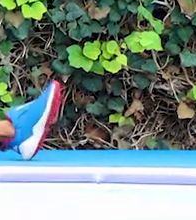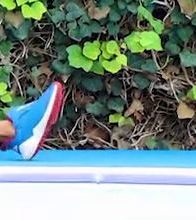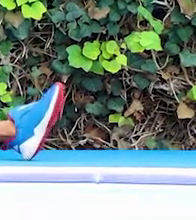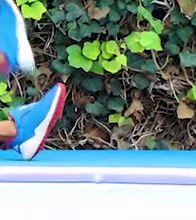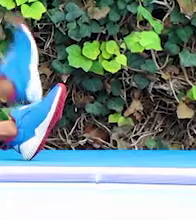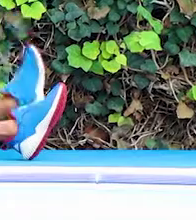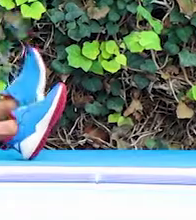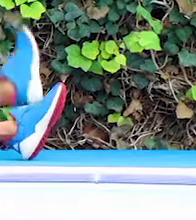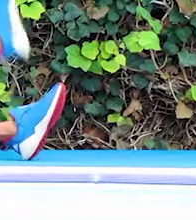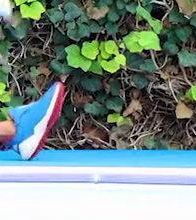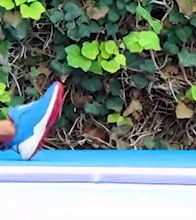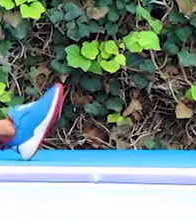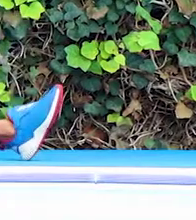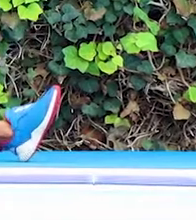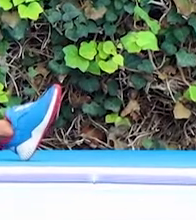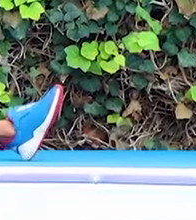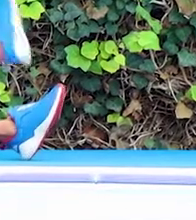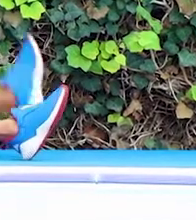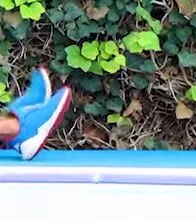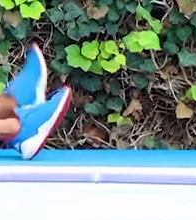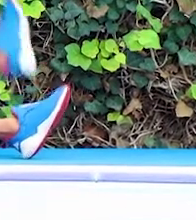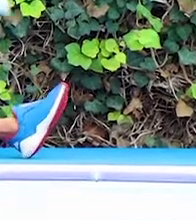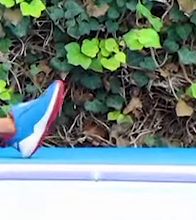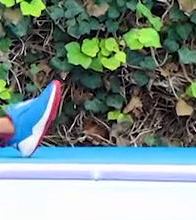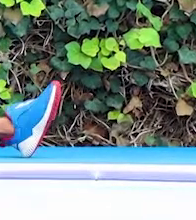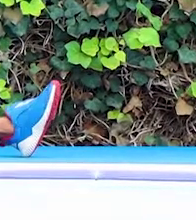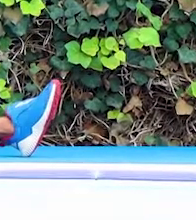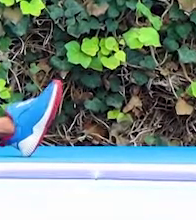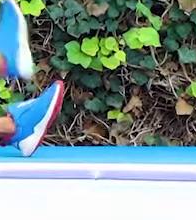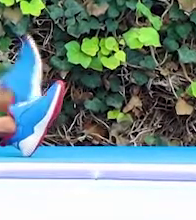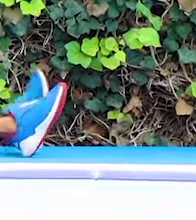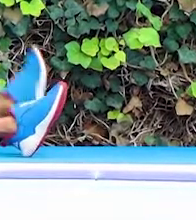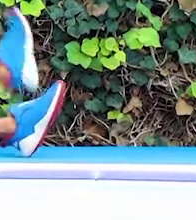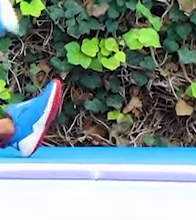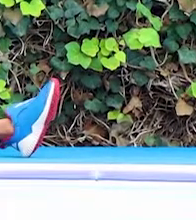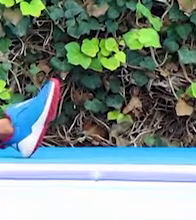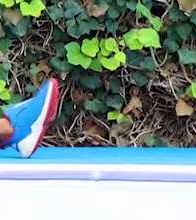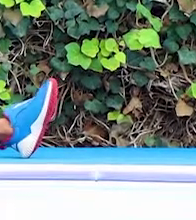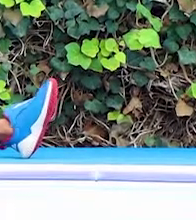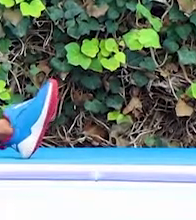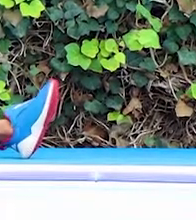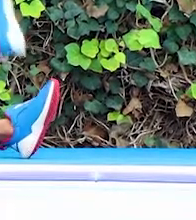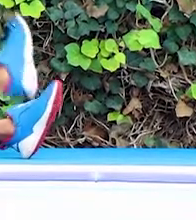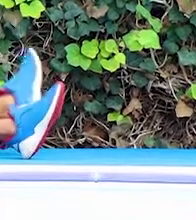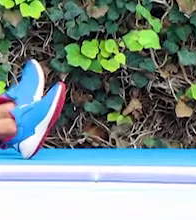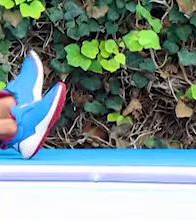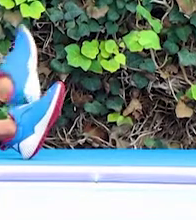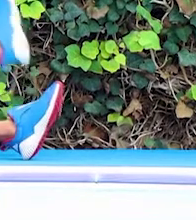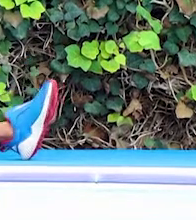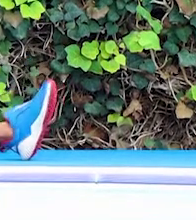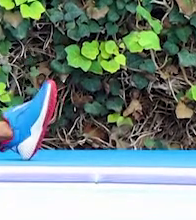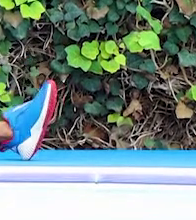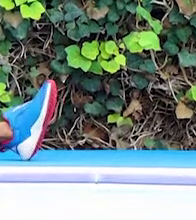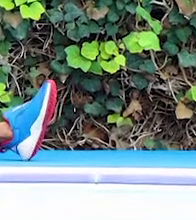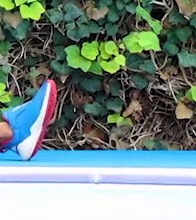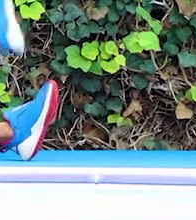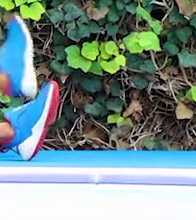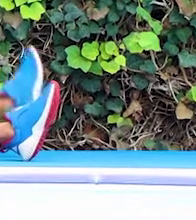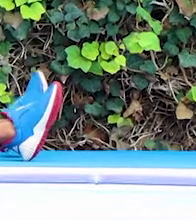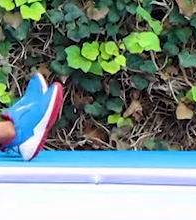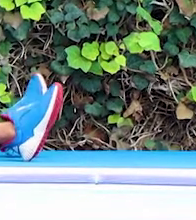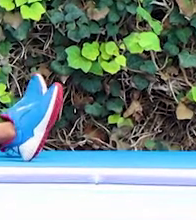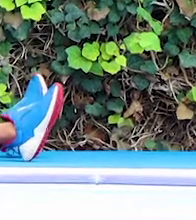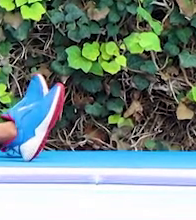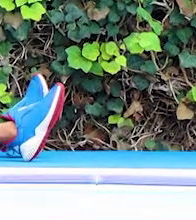sin que toque el suelo. Muy bien. Estira muy bien. Sin que toque el suelo. Perfecto. Una más.